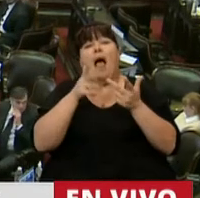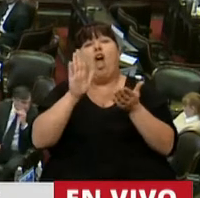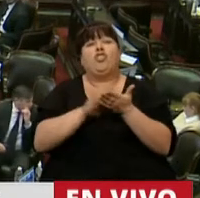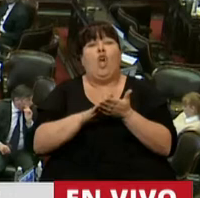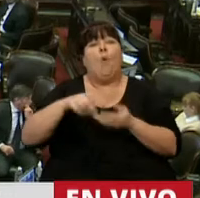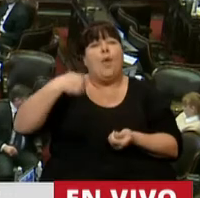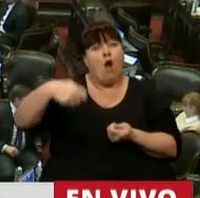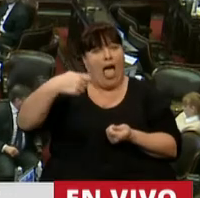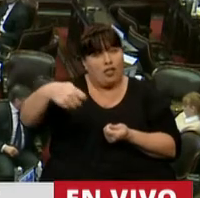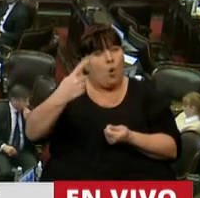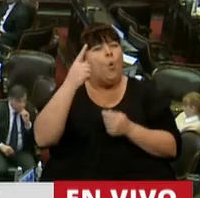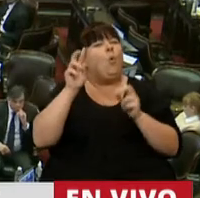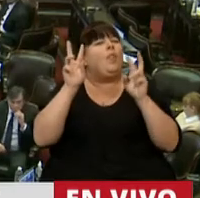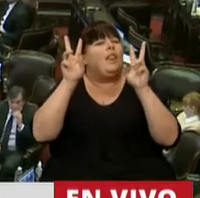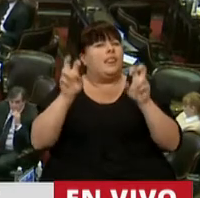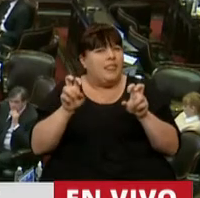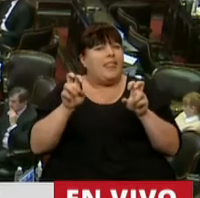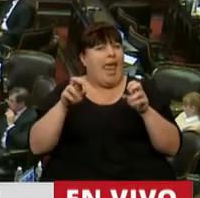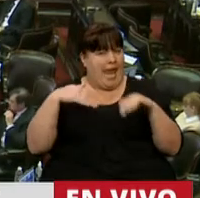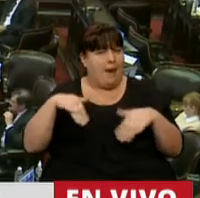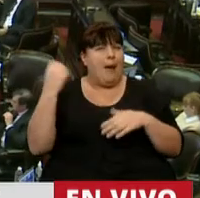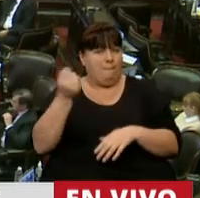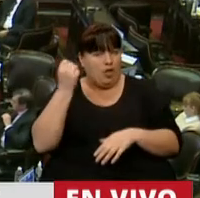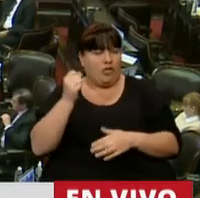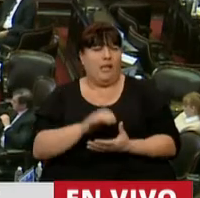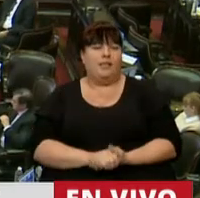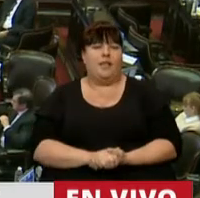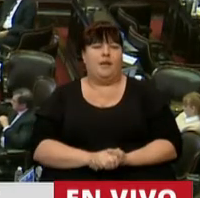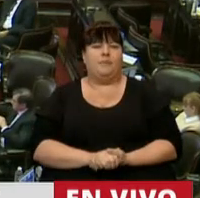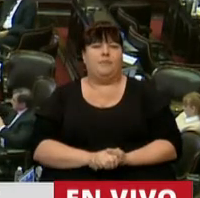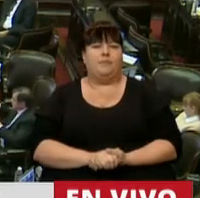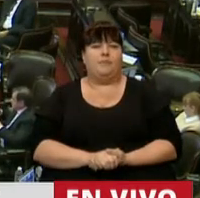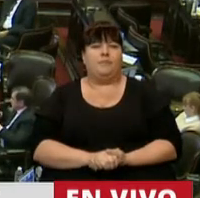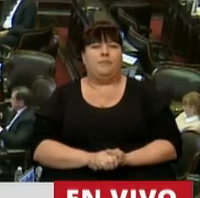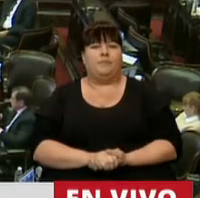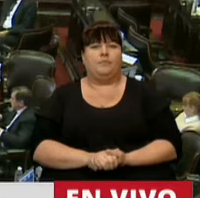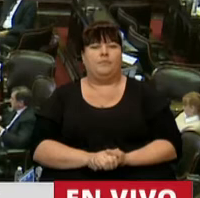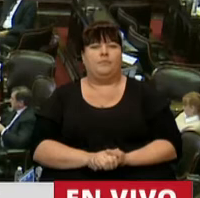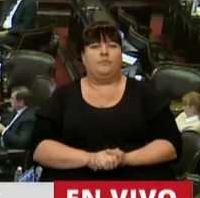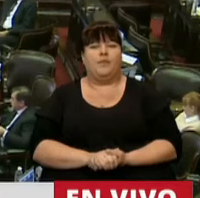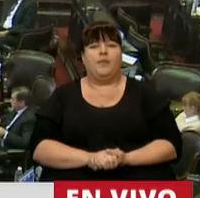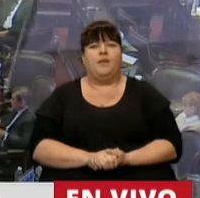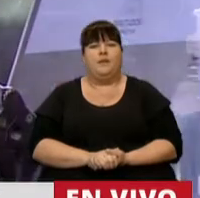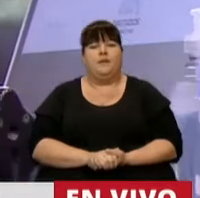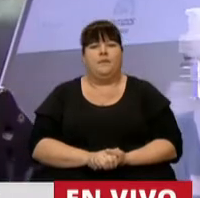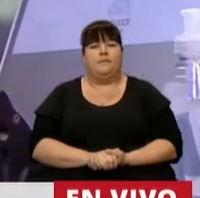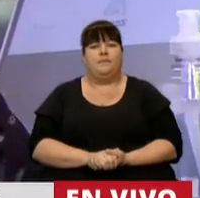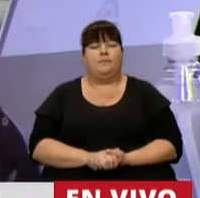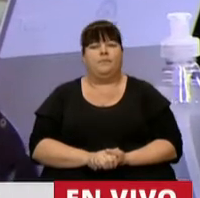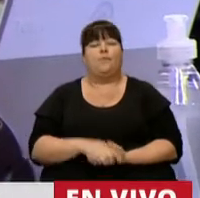moratoria, hay un tema realmente muy importante, y que a partir de